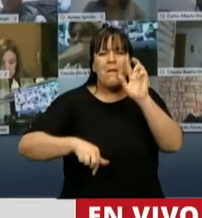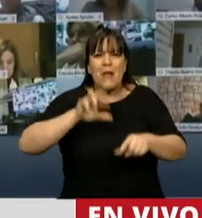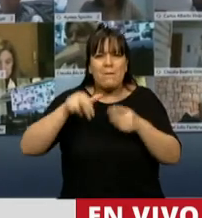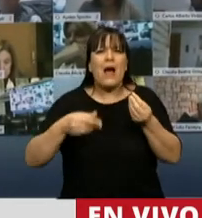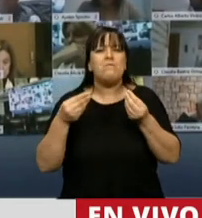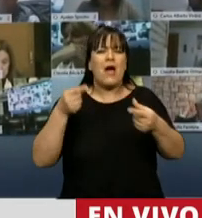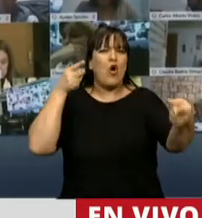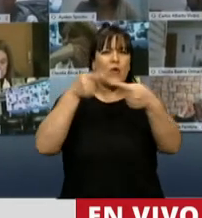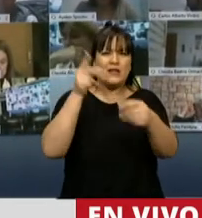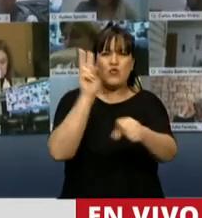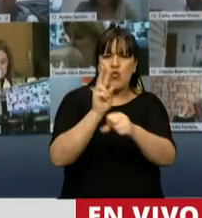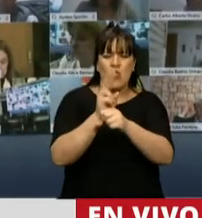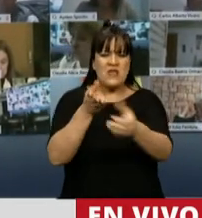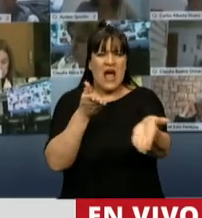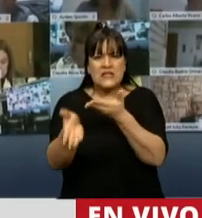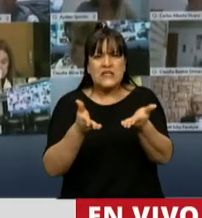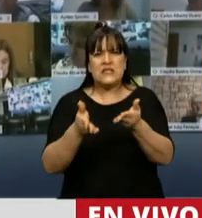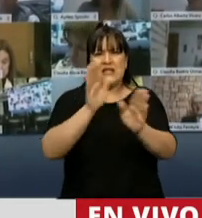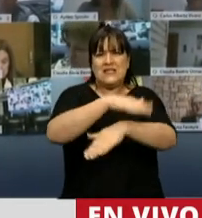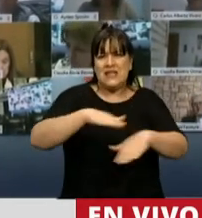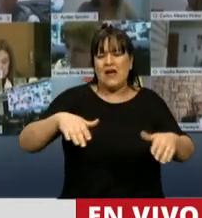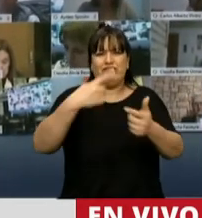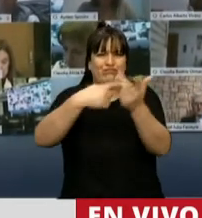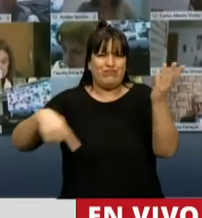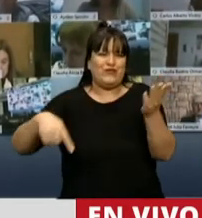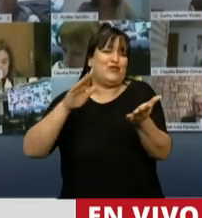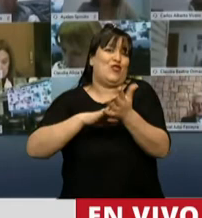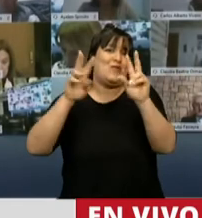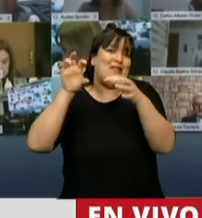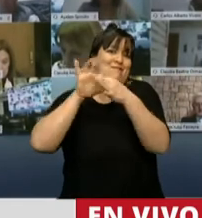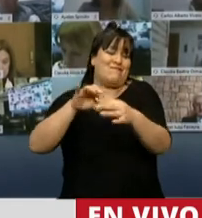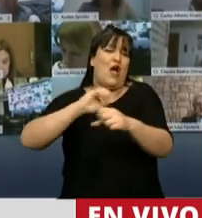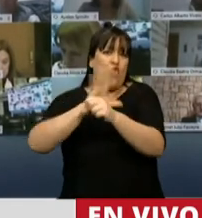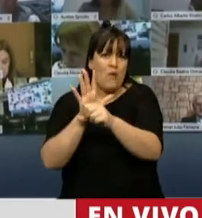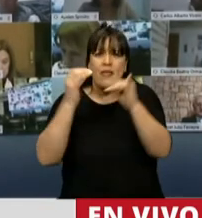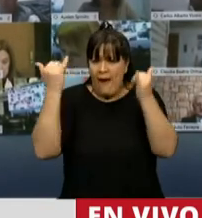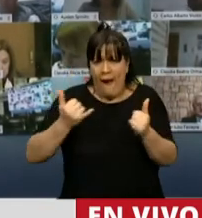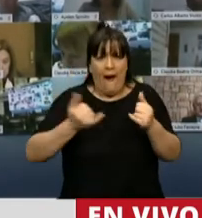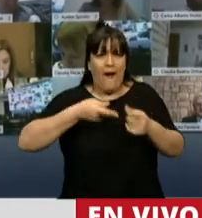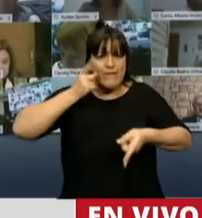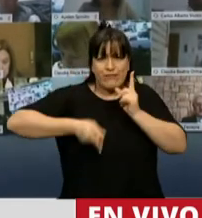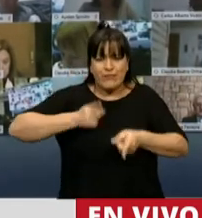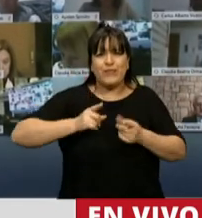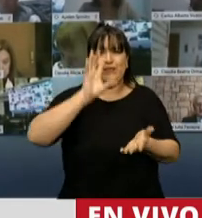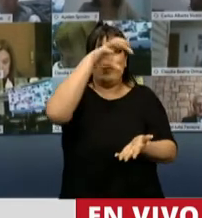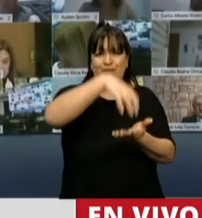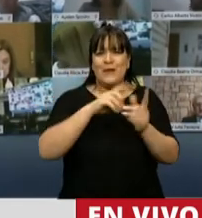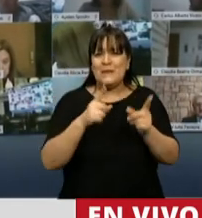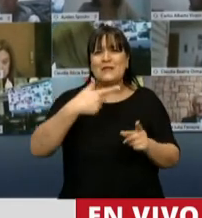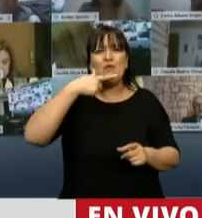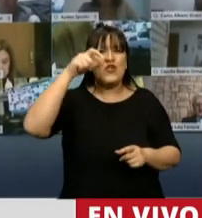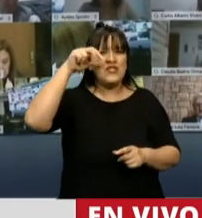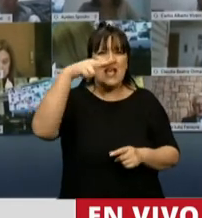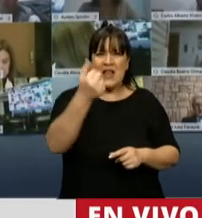protección y asistencia en el marco del COVID. Podemos anunciar un montón de acciones que está haciendo la Secretaría Nacional de Niñez